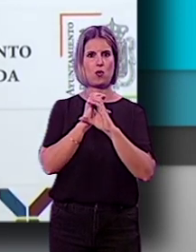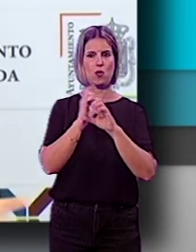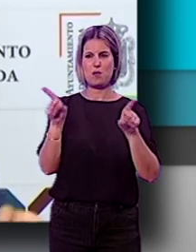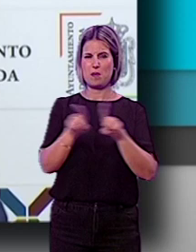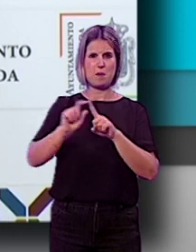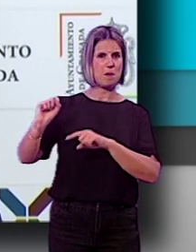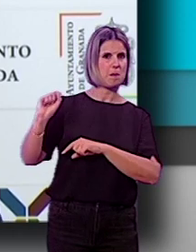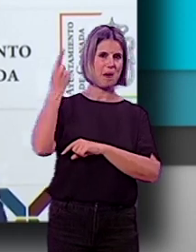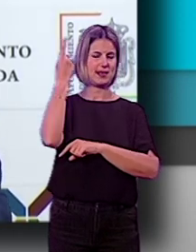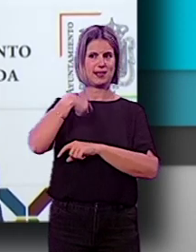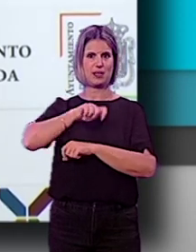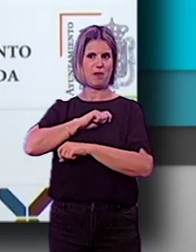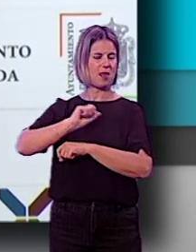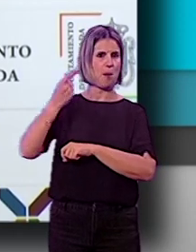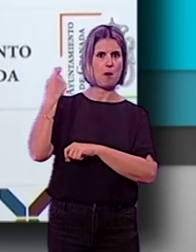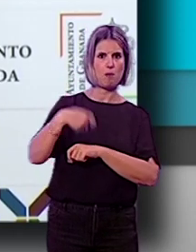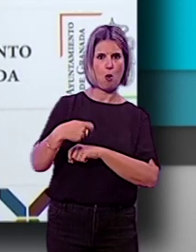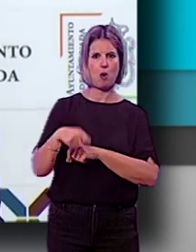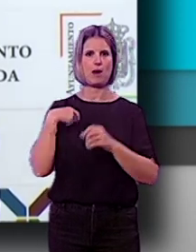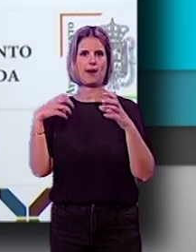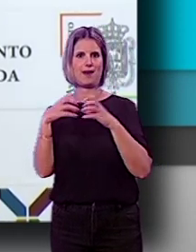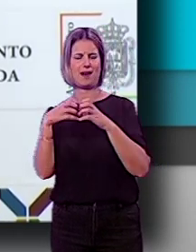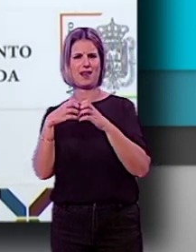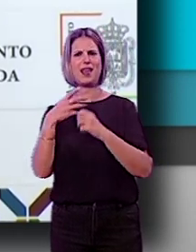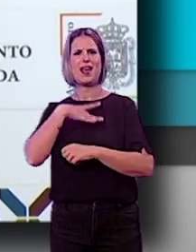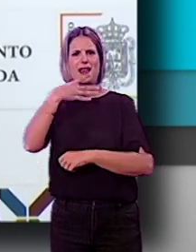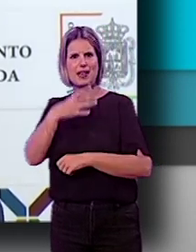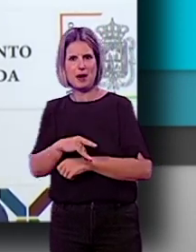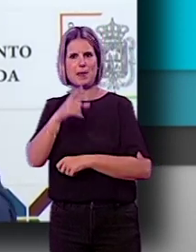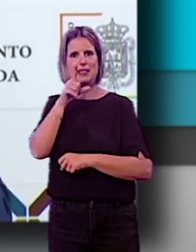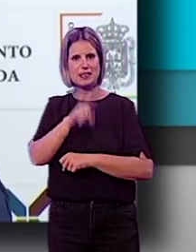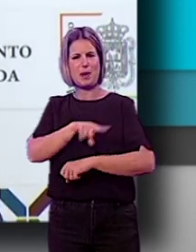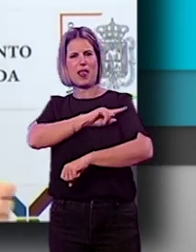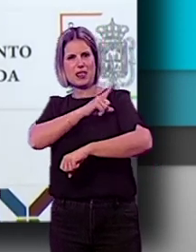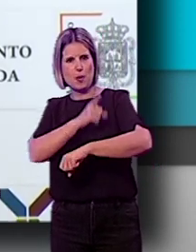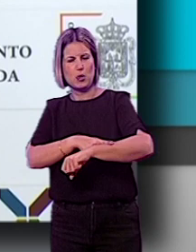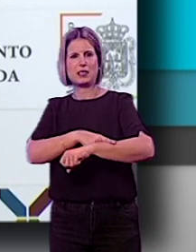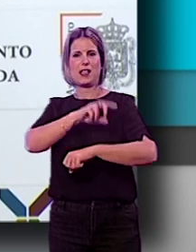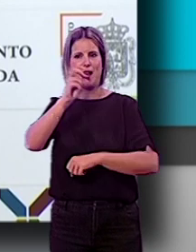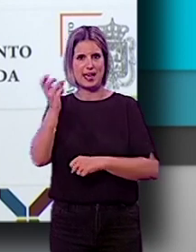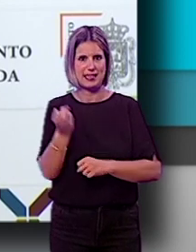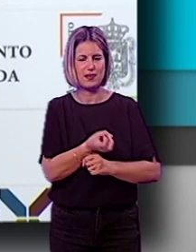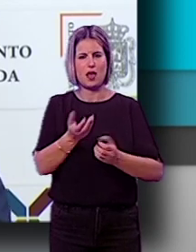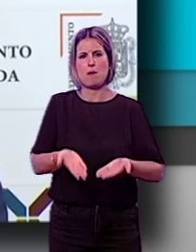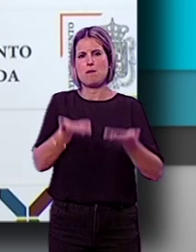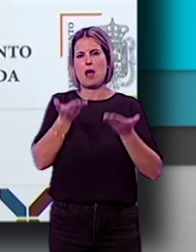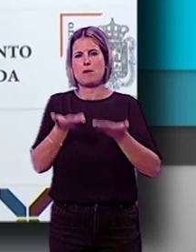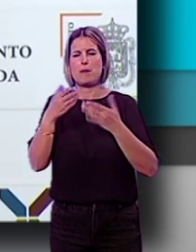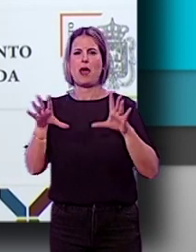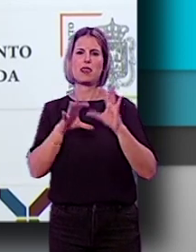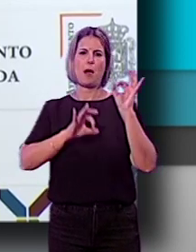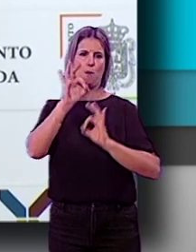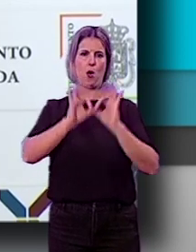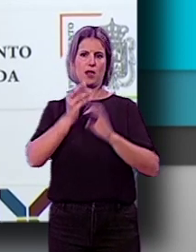bus más alto de este país y han sido capaces de incrementar las actividades deportivas, las actividades sociales en un 10%